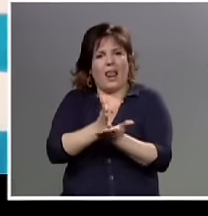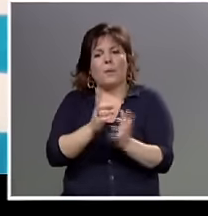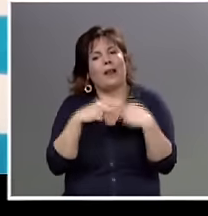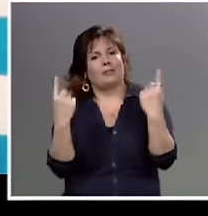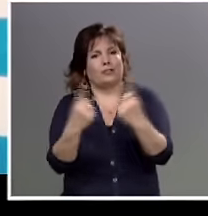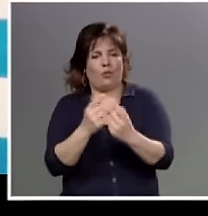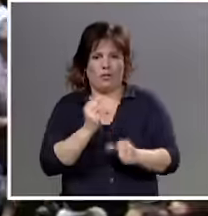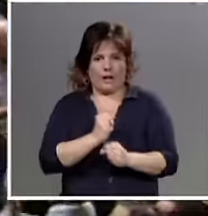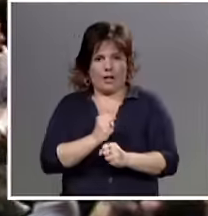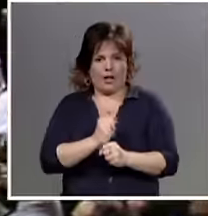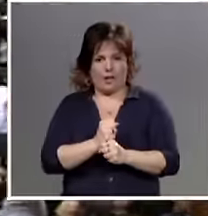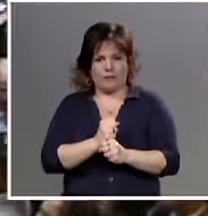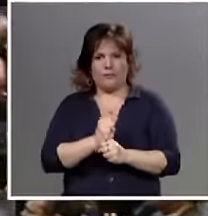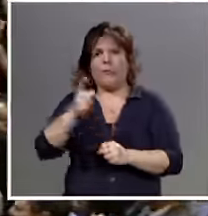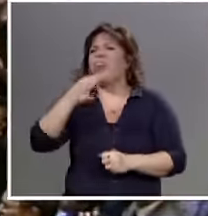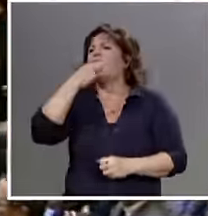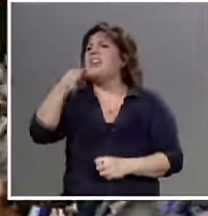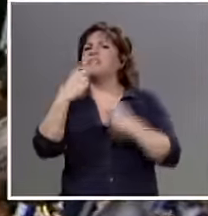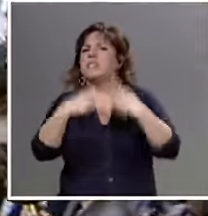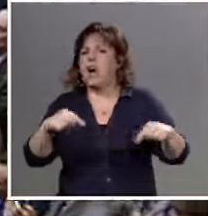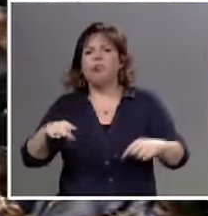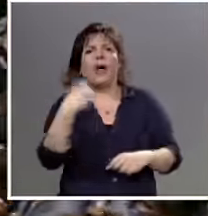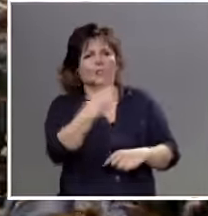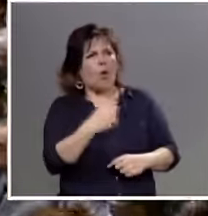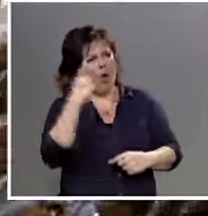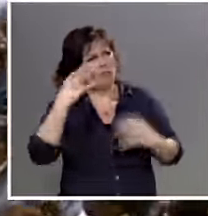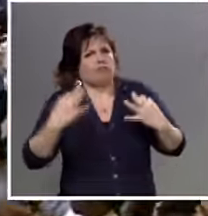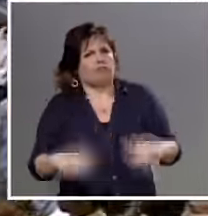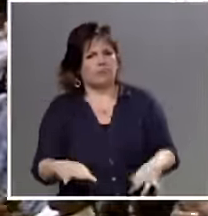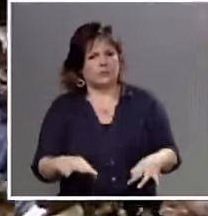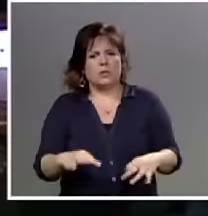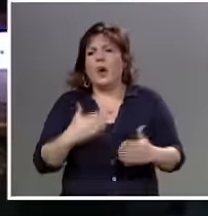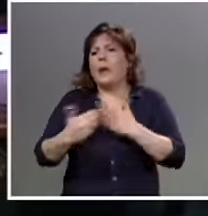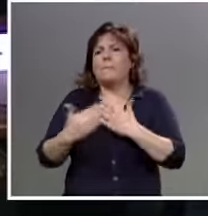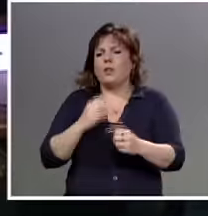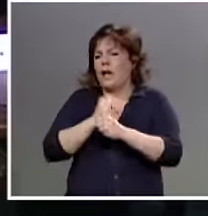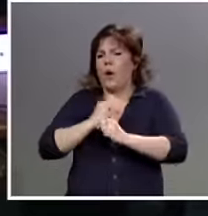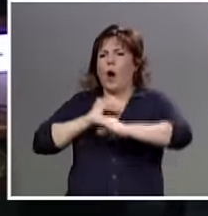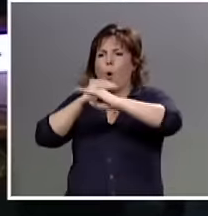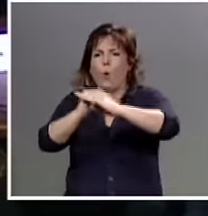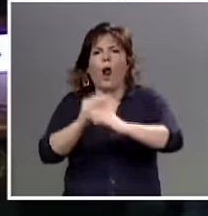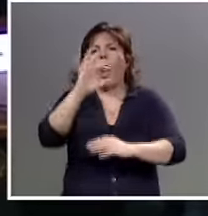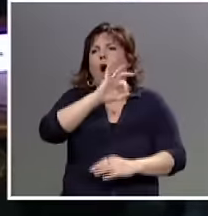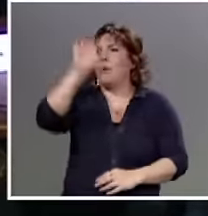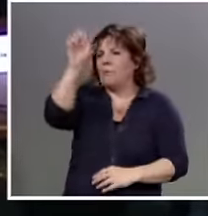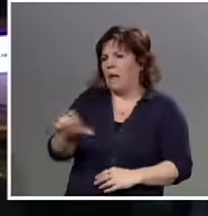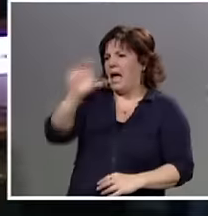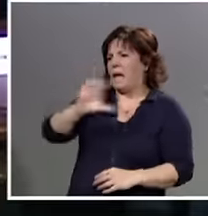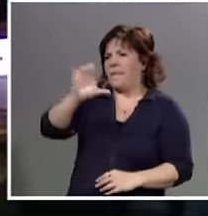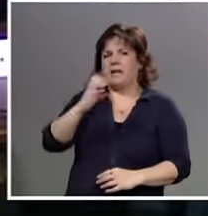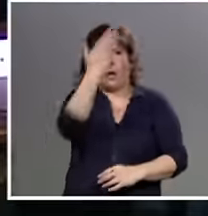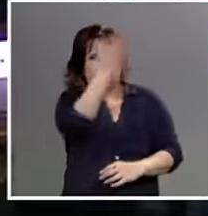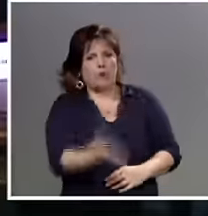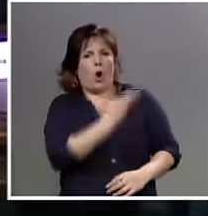trabajadores. Su palabra era sinónimo de garantía, tanto para sus hermanos de clase como para empresarios y gobernantes.